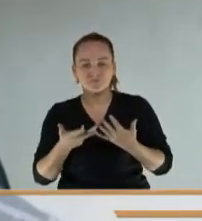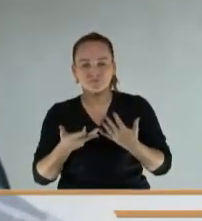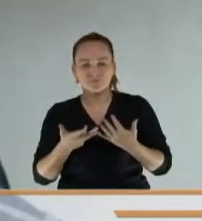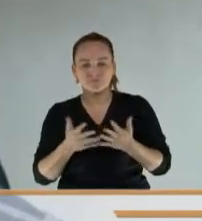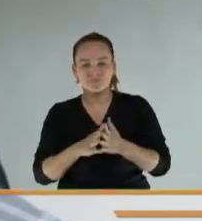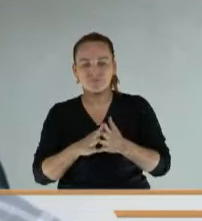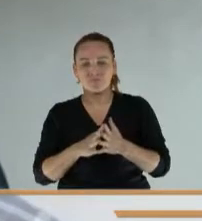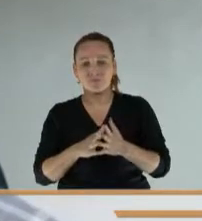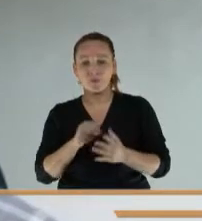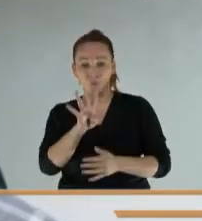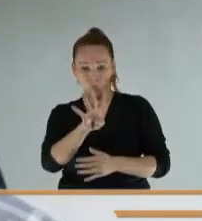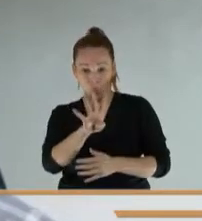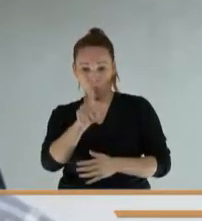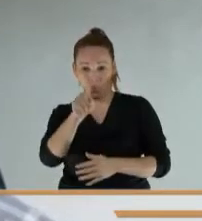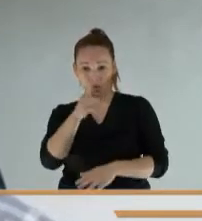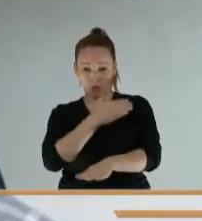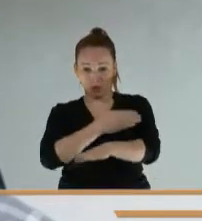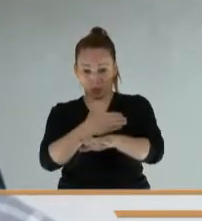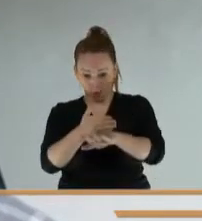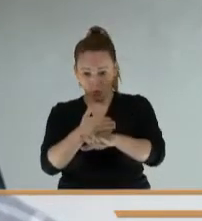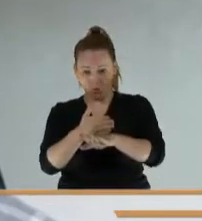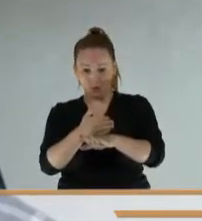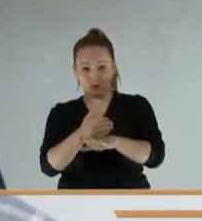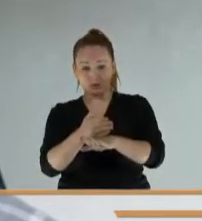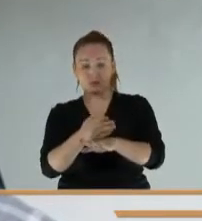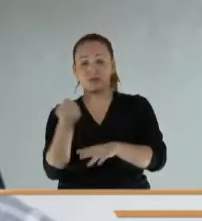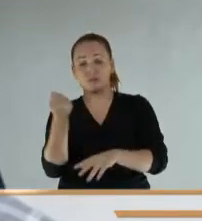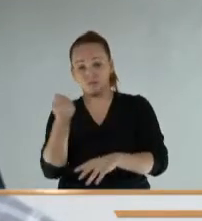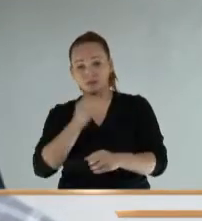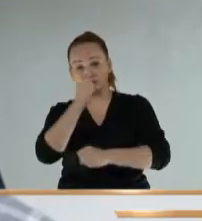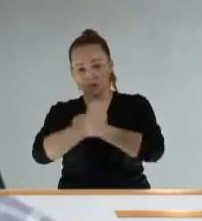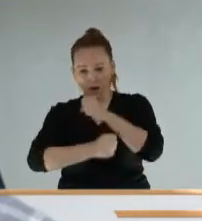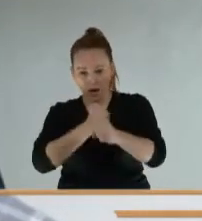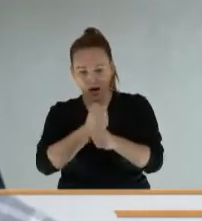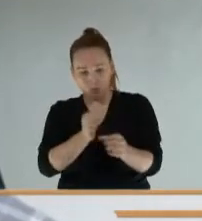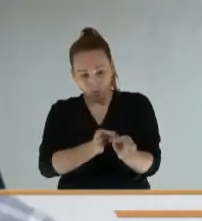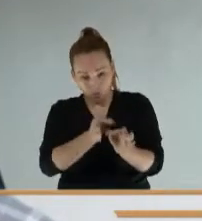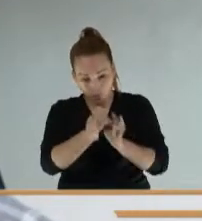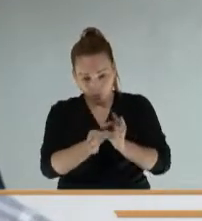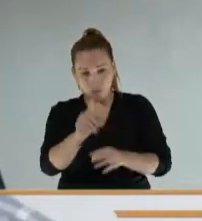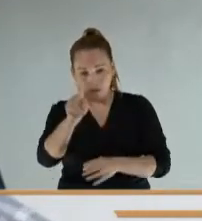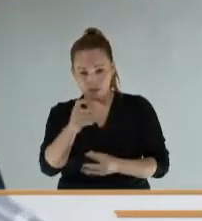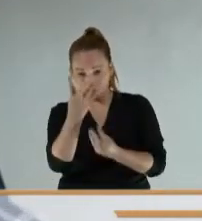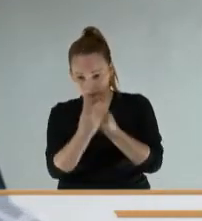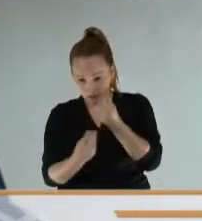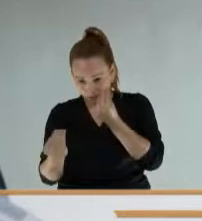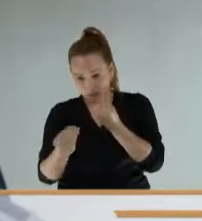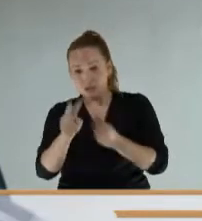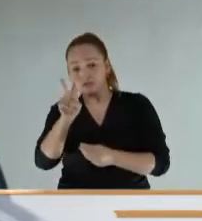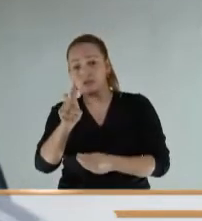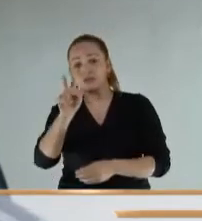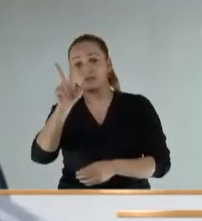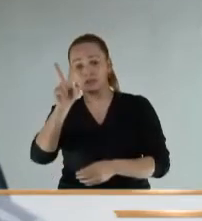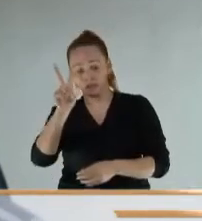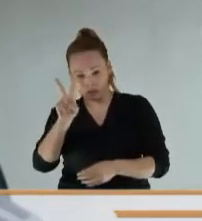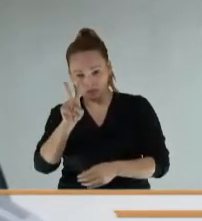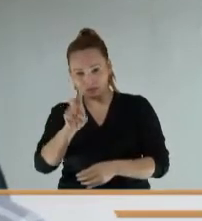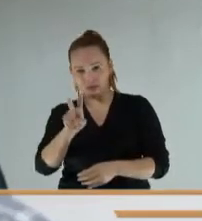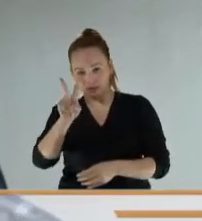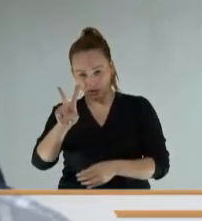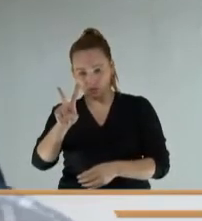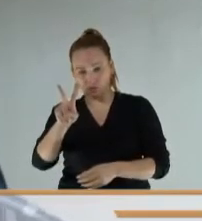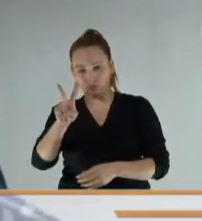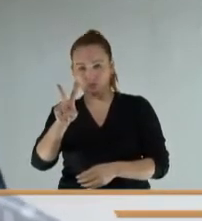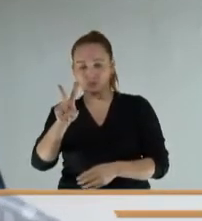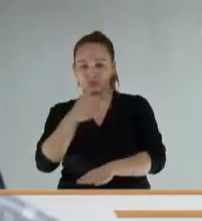ahora 41 millones de pesos al año. Un municipio de sexta, 72, pero reitero, esos recursos van de la transferencia.